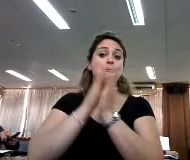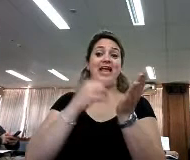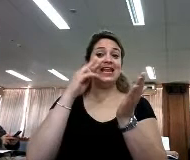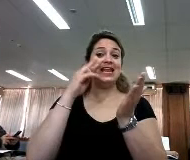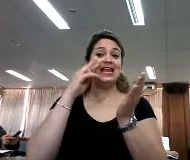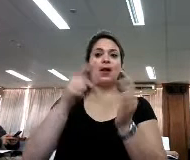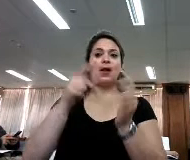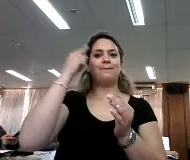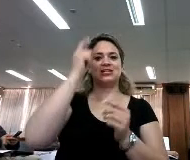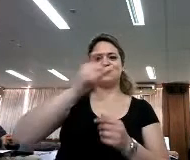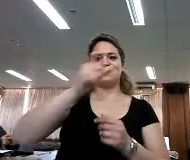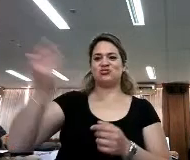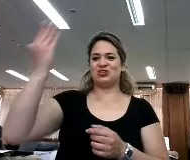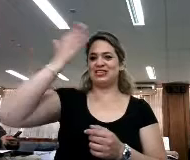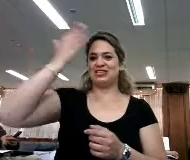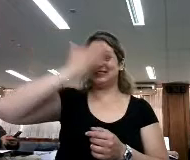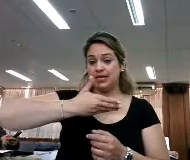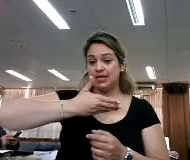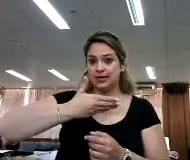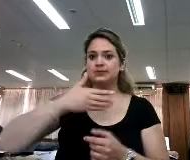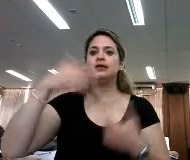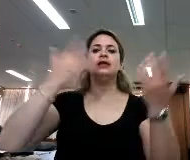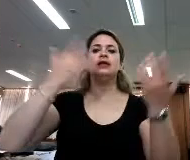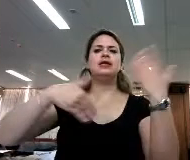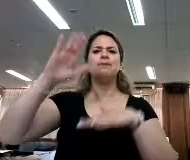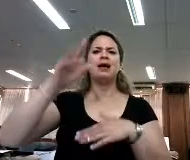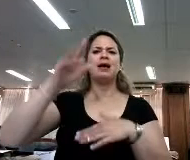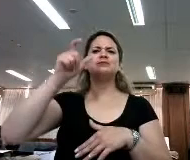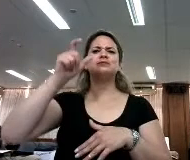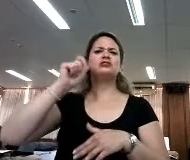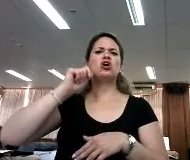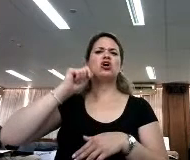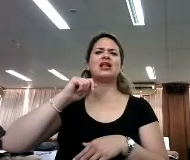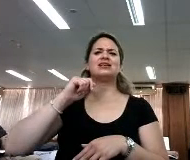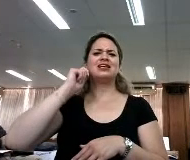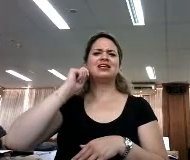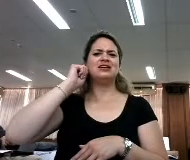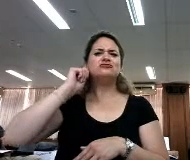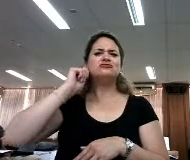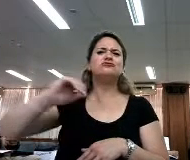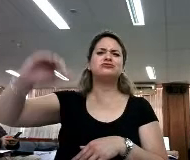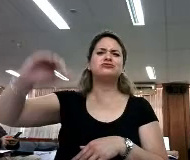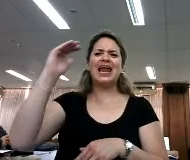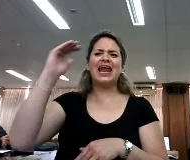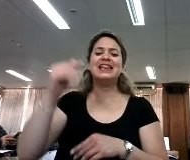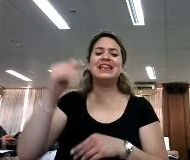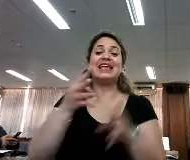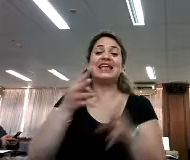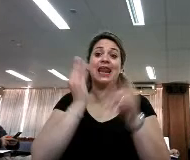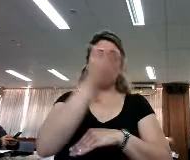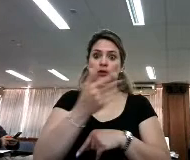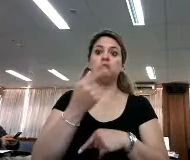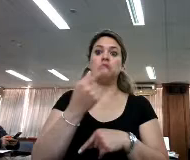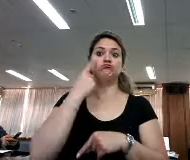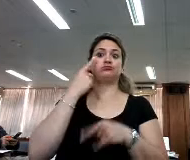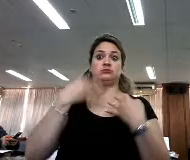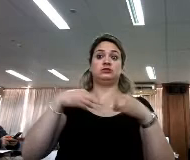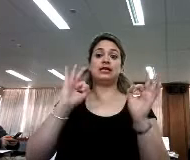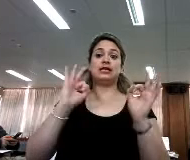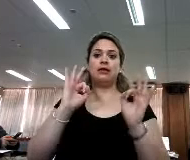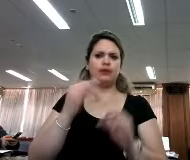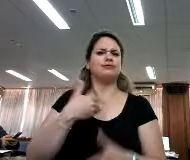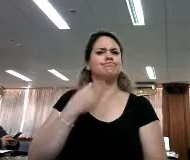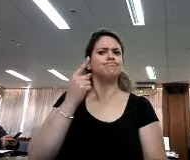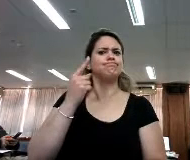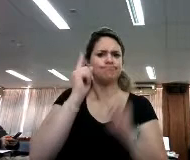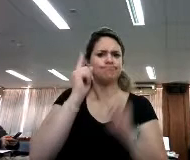poblaciones ciegas y específicamente en veteranos de la primera guerra mundial. Y fue todo un tema en ese momento porque también